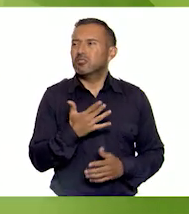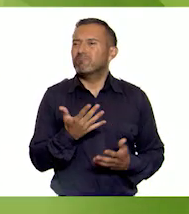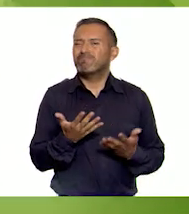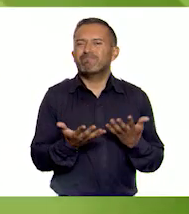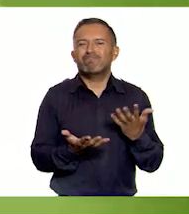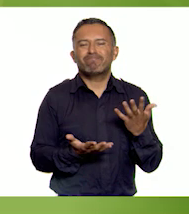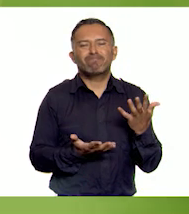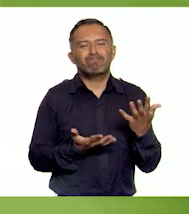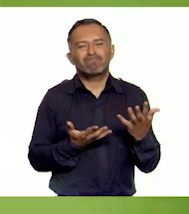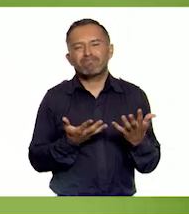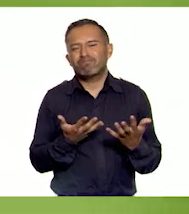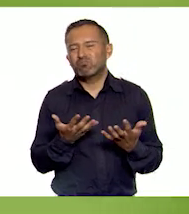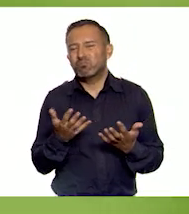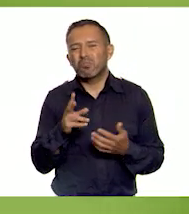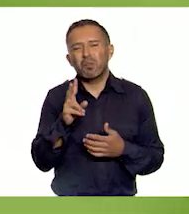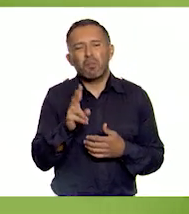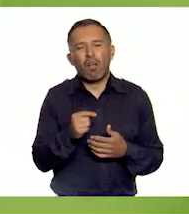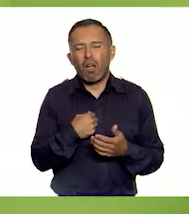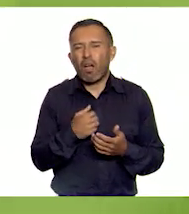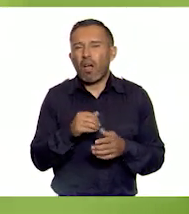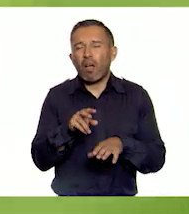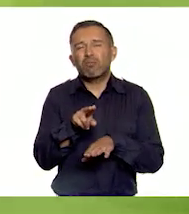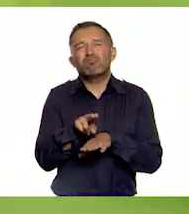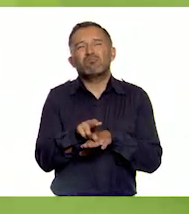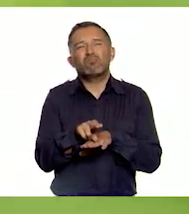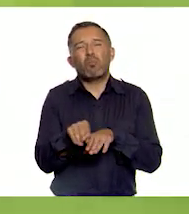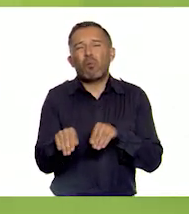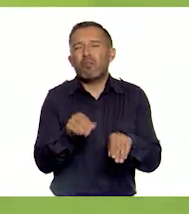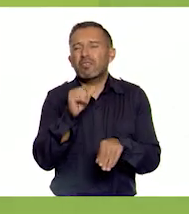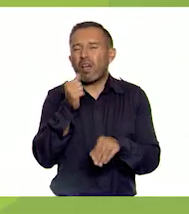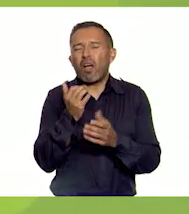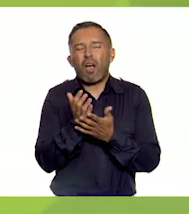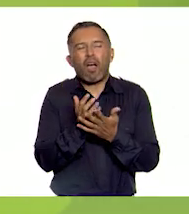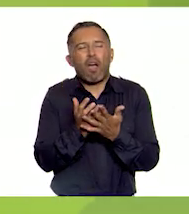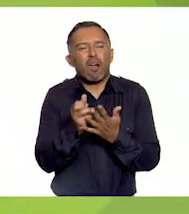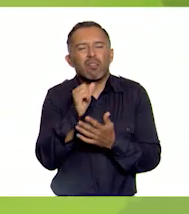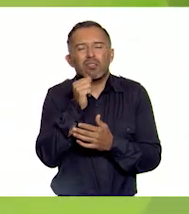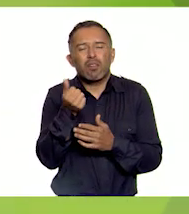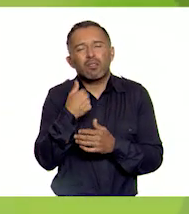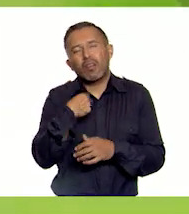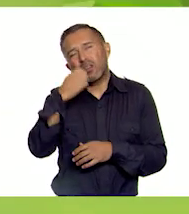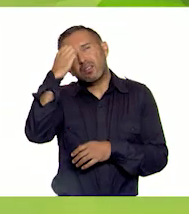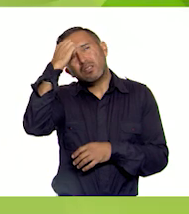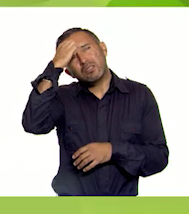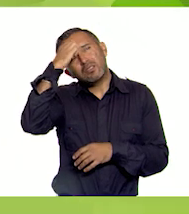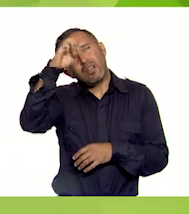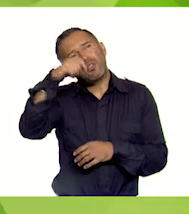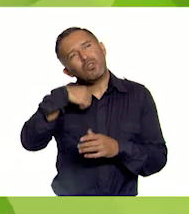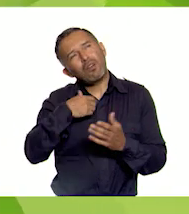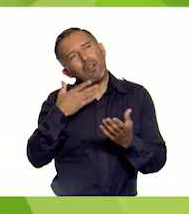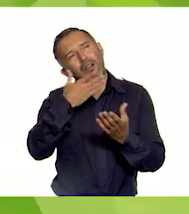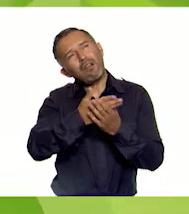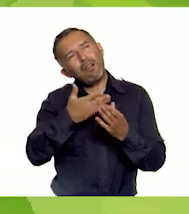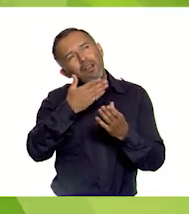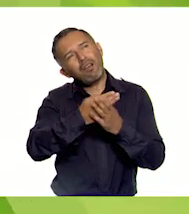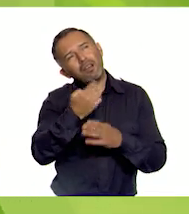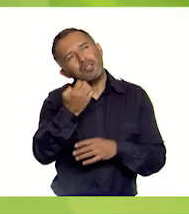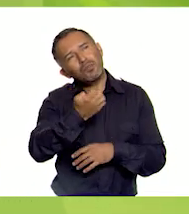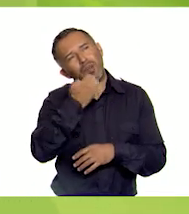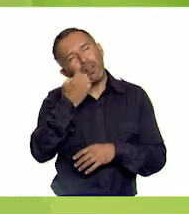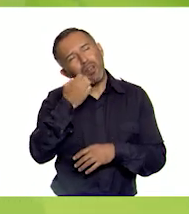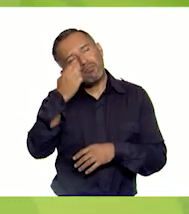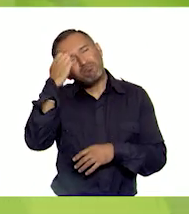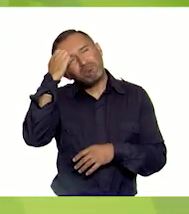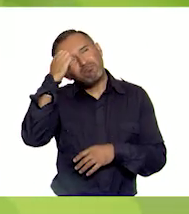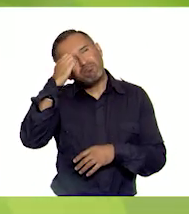ganas ni de moverme. Extraño ir a la escuela y también ir a mis clases de